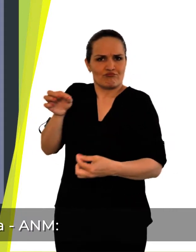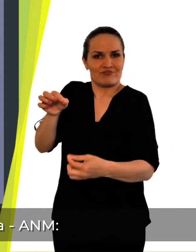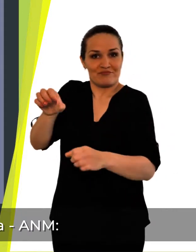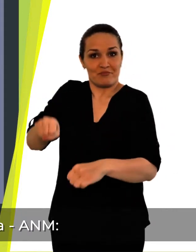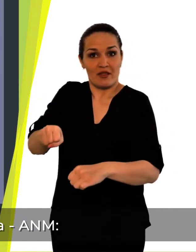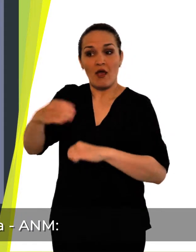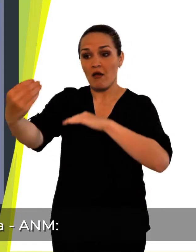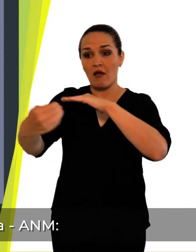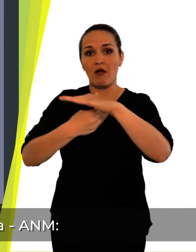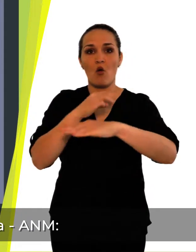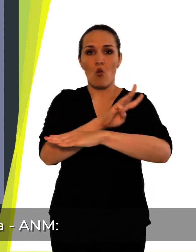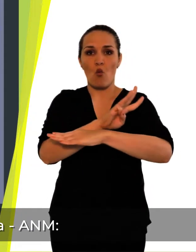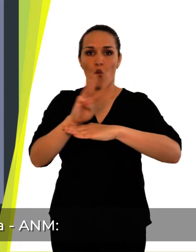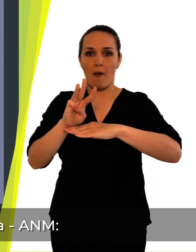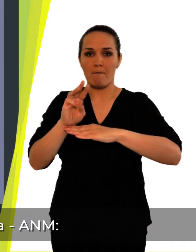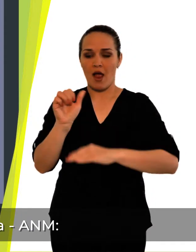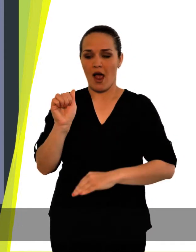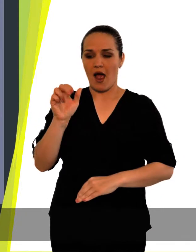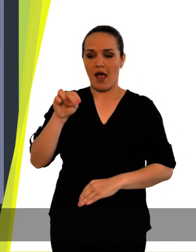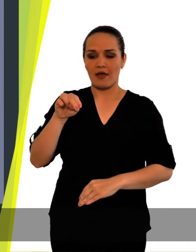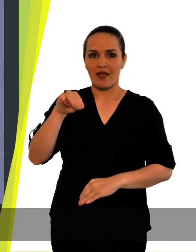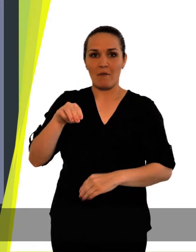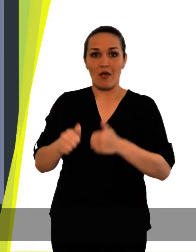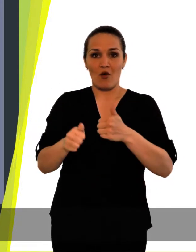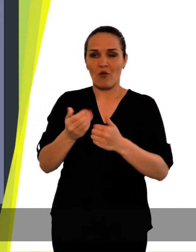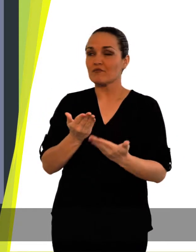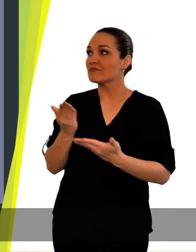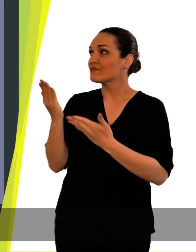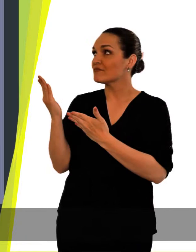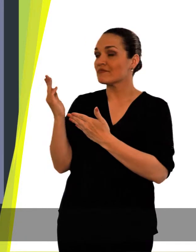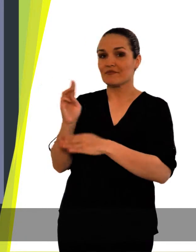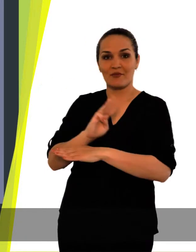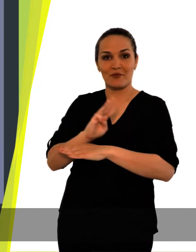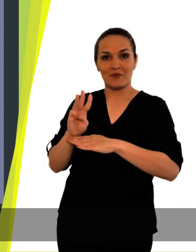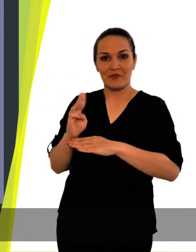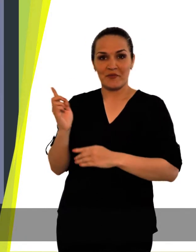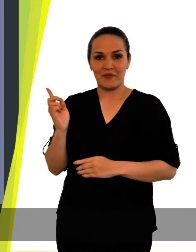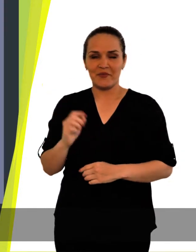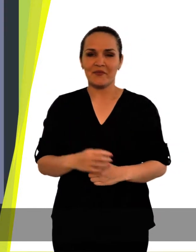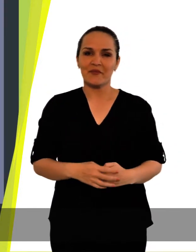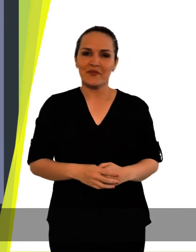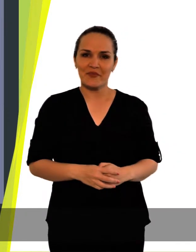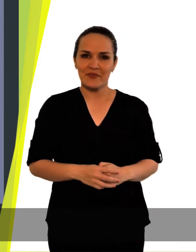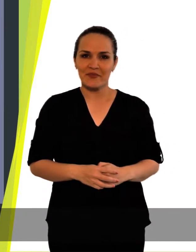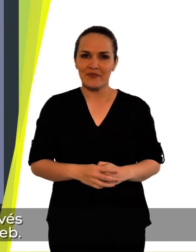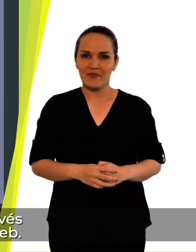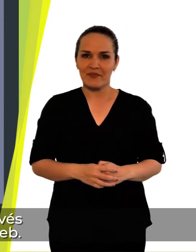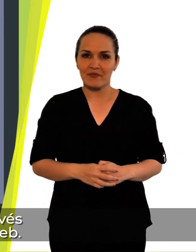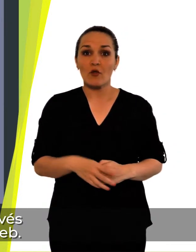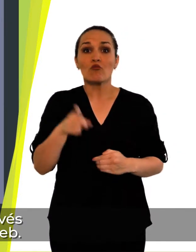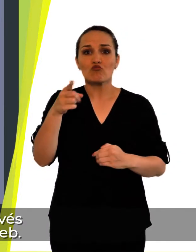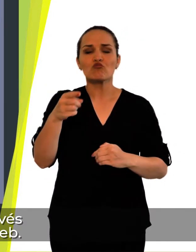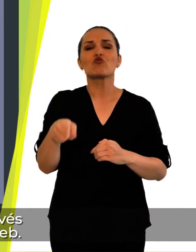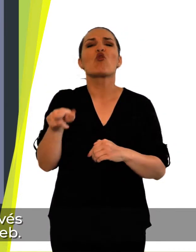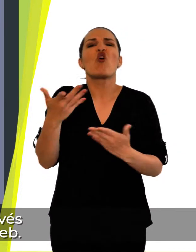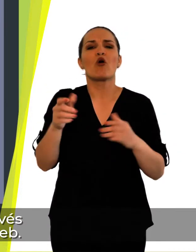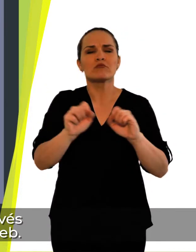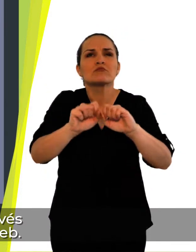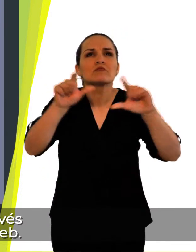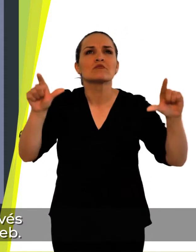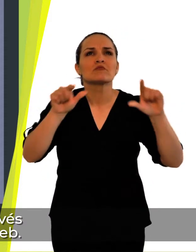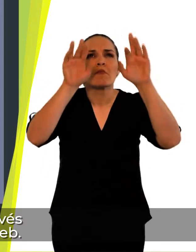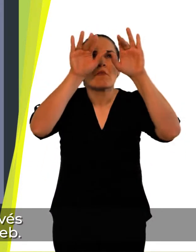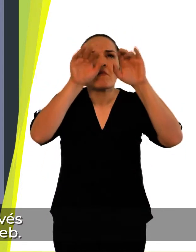Nacional de Minería ANM, www.anm.gov.co y presentar su